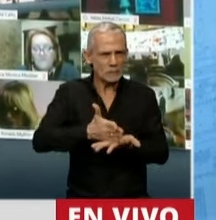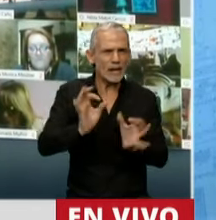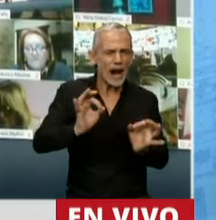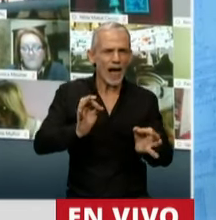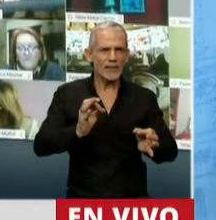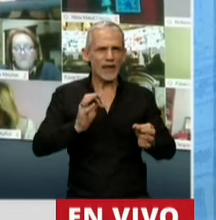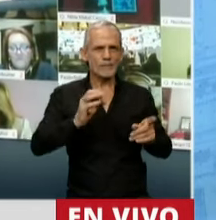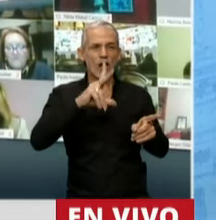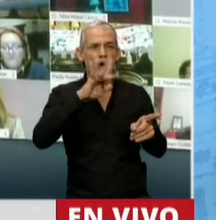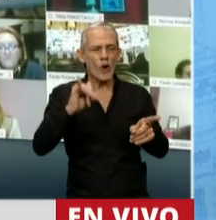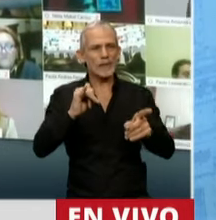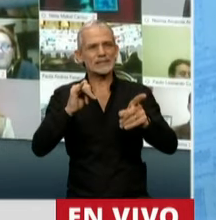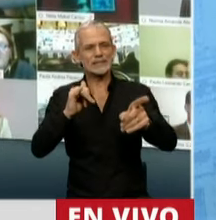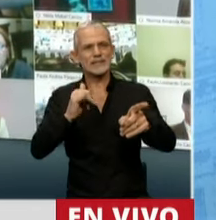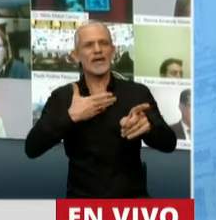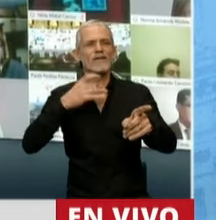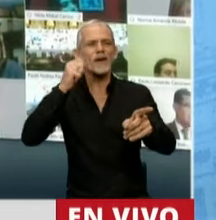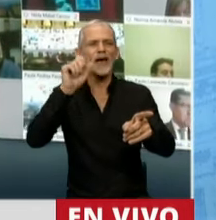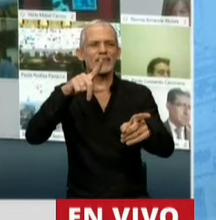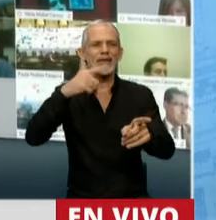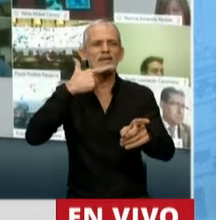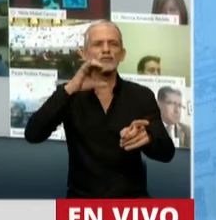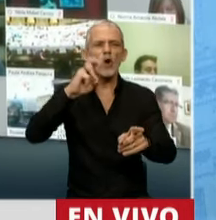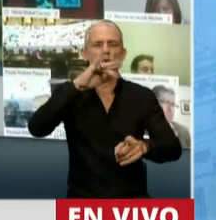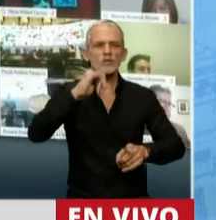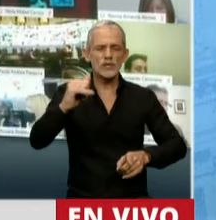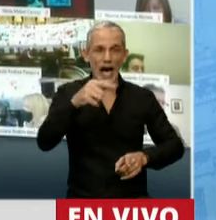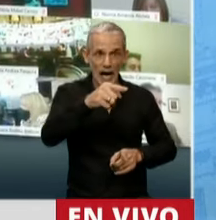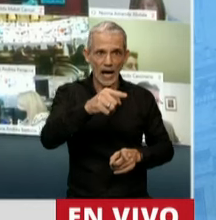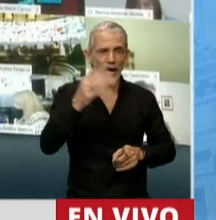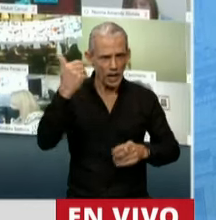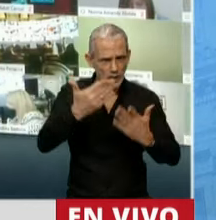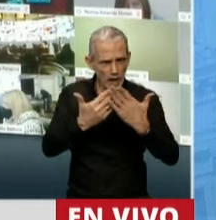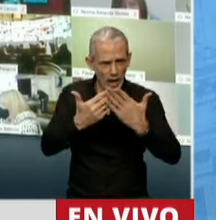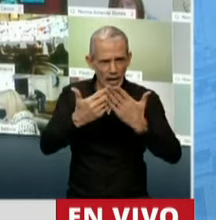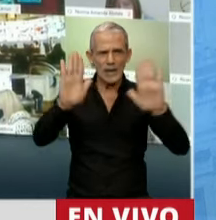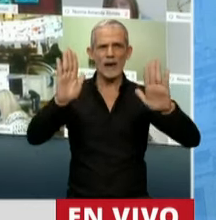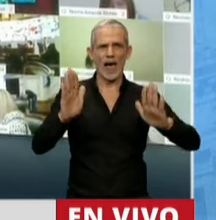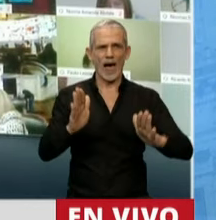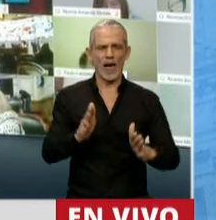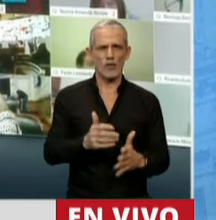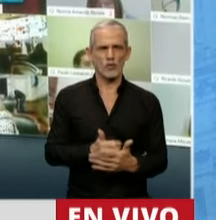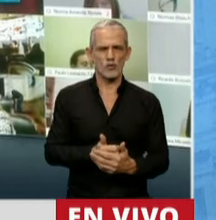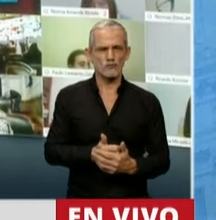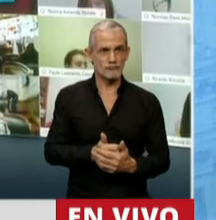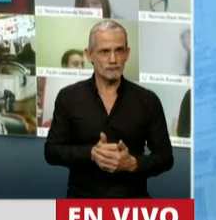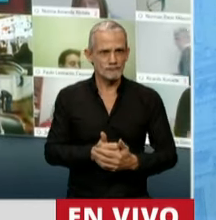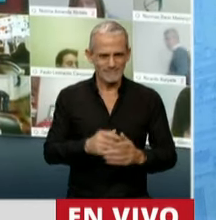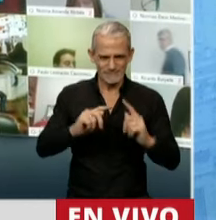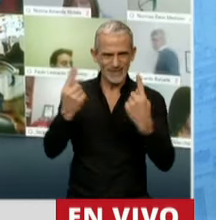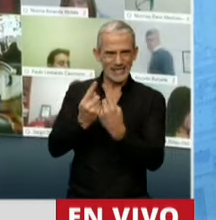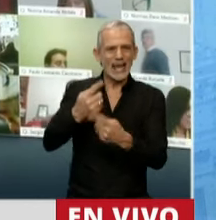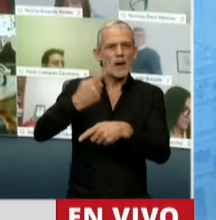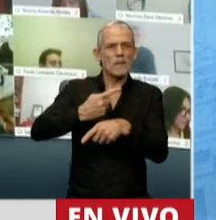Cristóbal López y Fabián de Sousa habían sido liberados por la sala